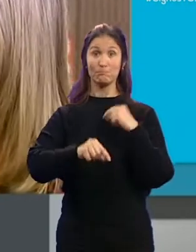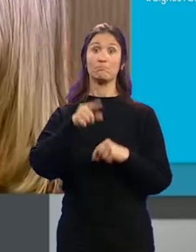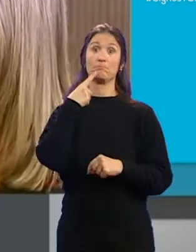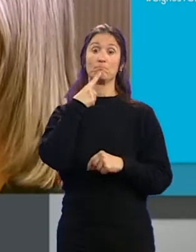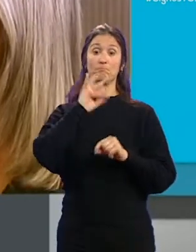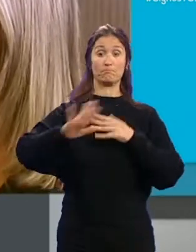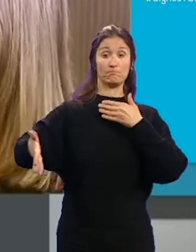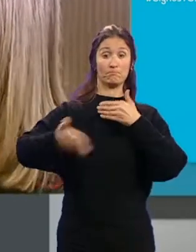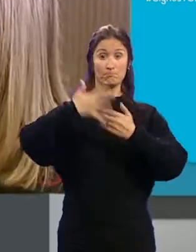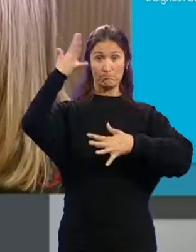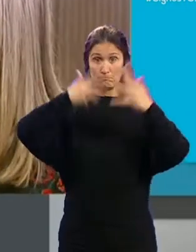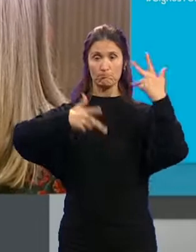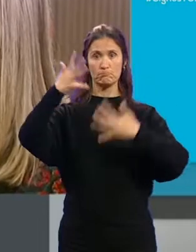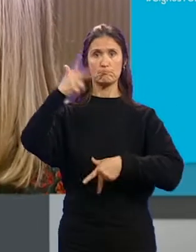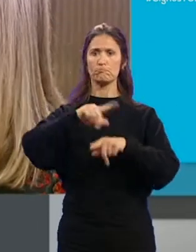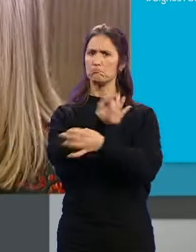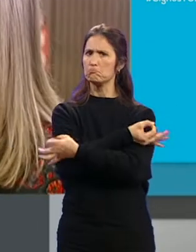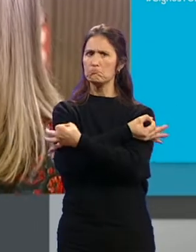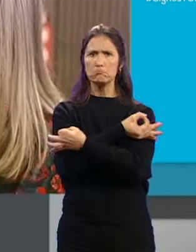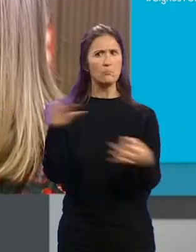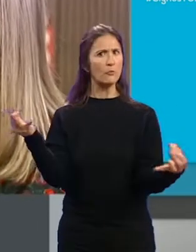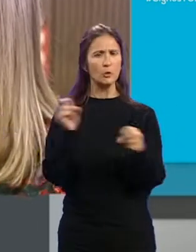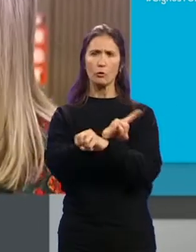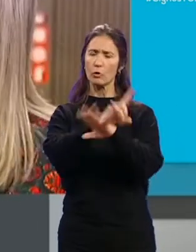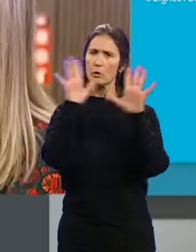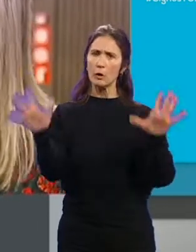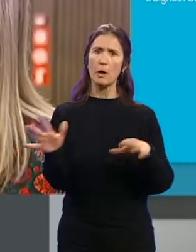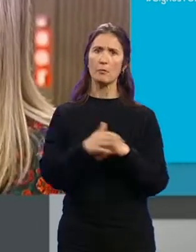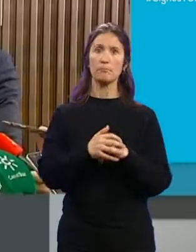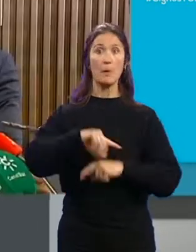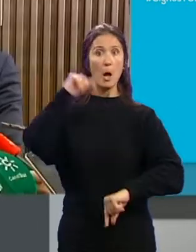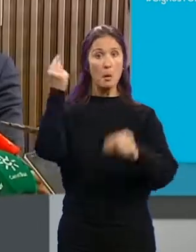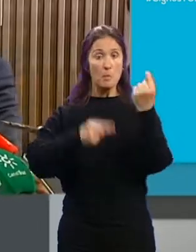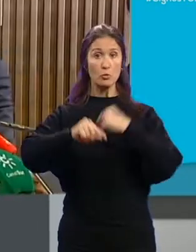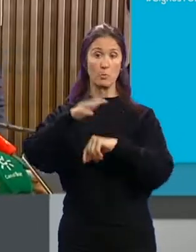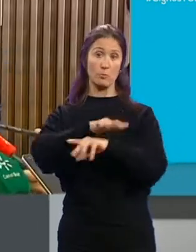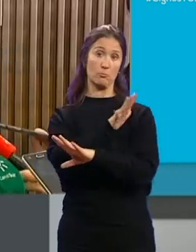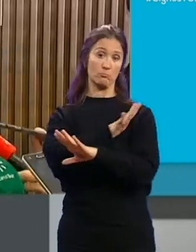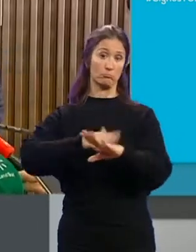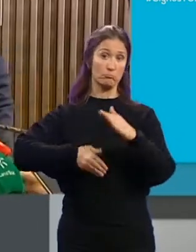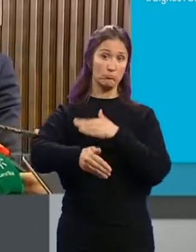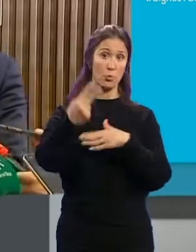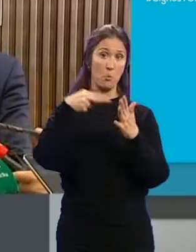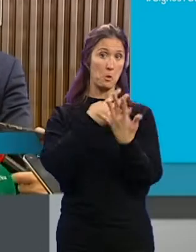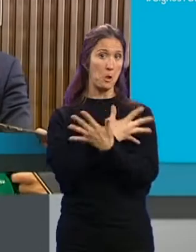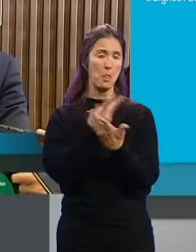el cierre de las cuentas... ...ha quedado perfectamente aclarado. El presupuesto que se mantiene para el 19... ...es prácticamente el mismo que